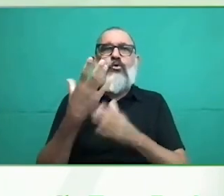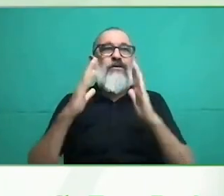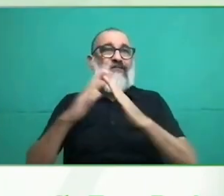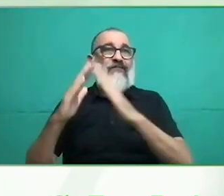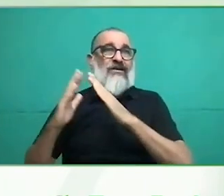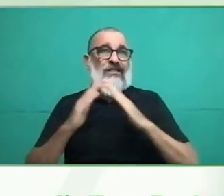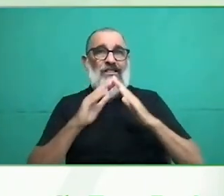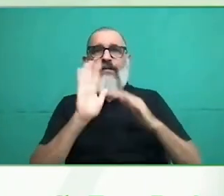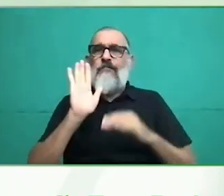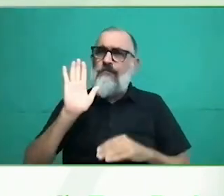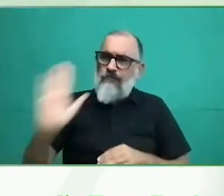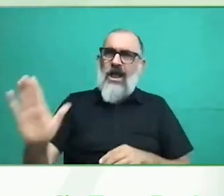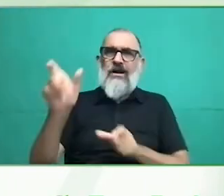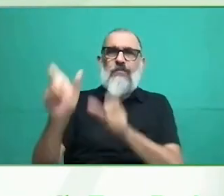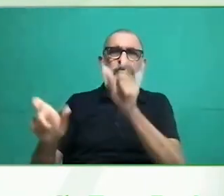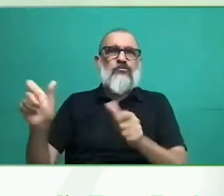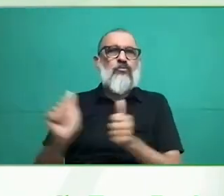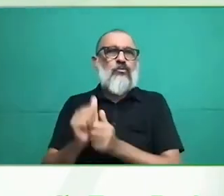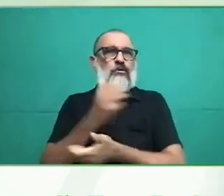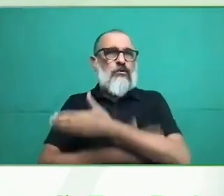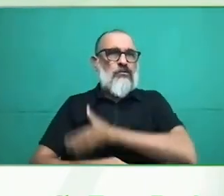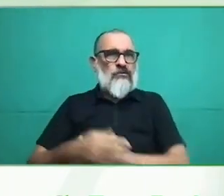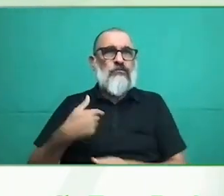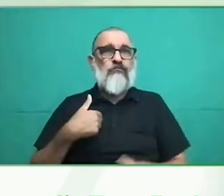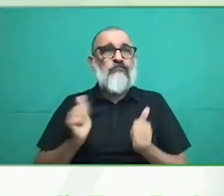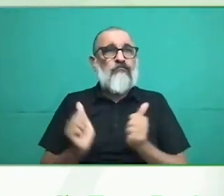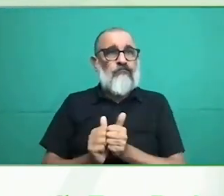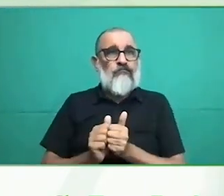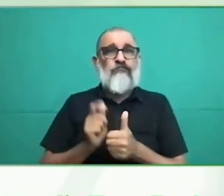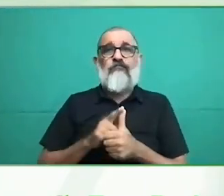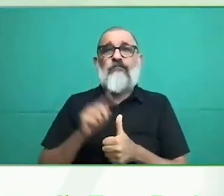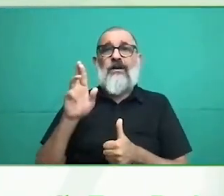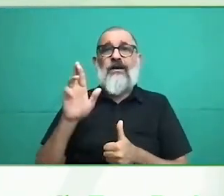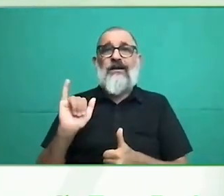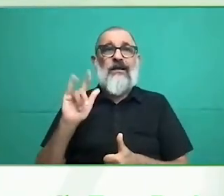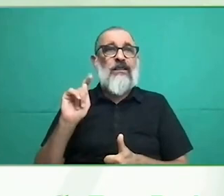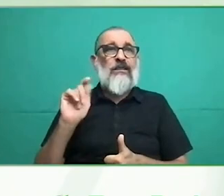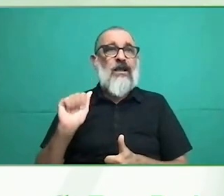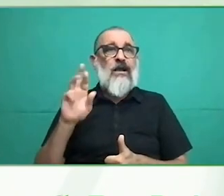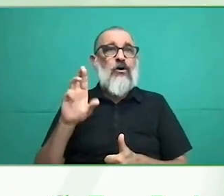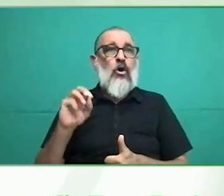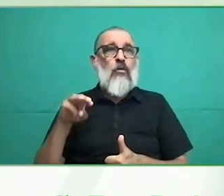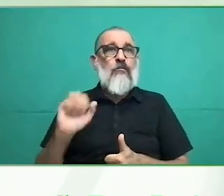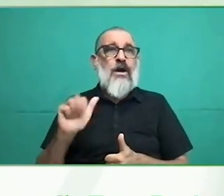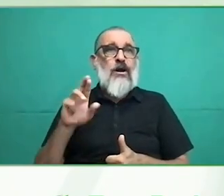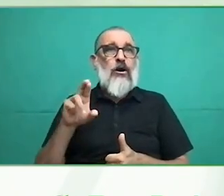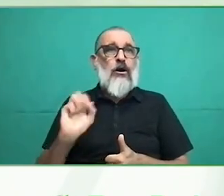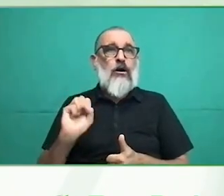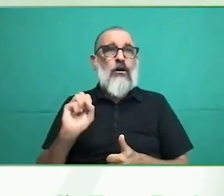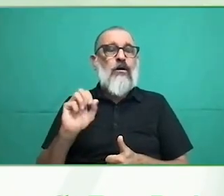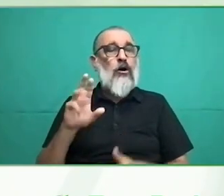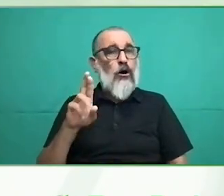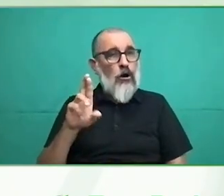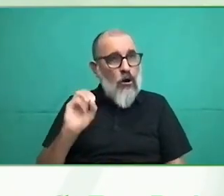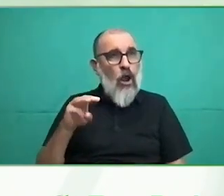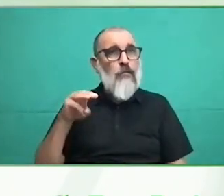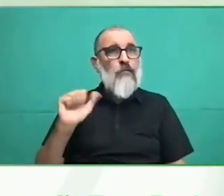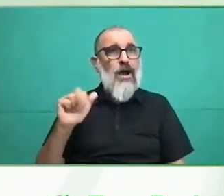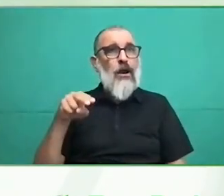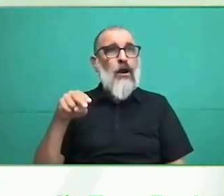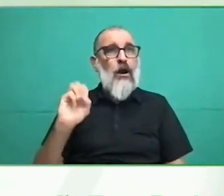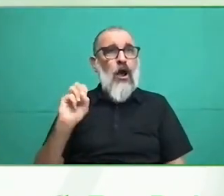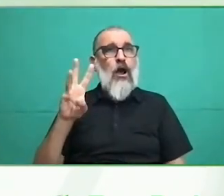Blanca Segarra y Marta San, de Olga Villalobos desde Perú, de Joseph Sole